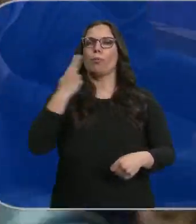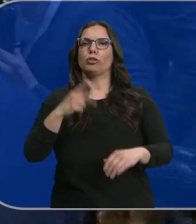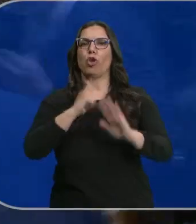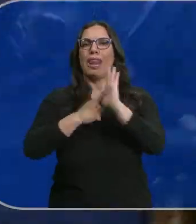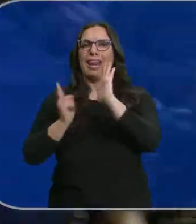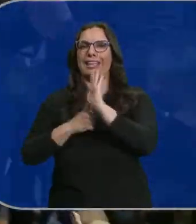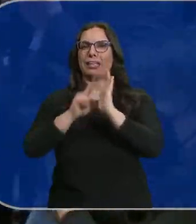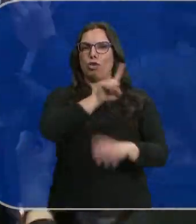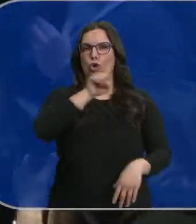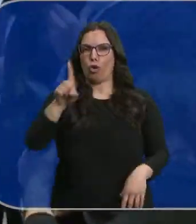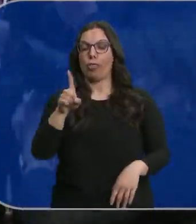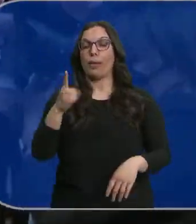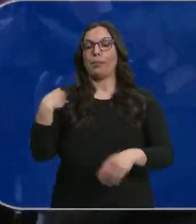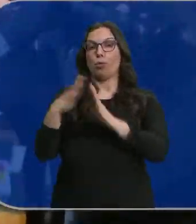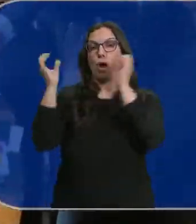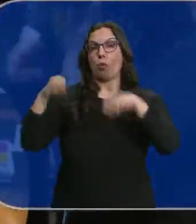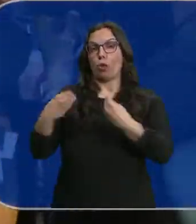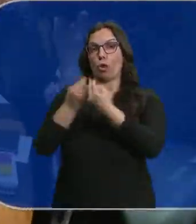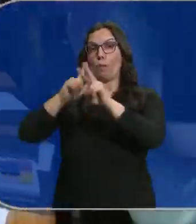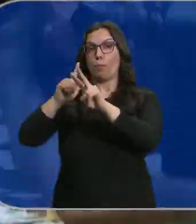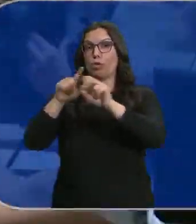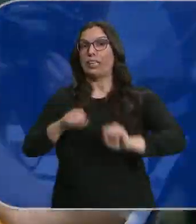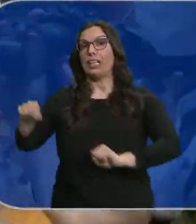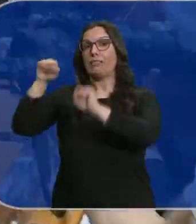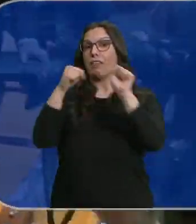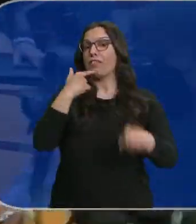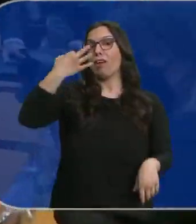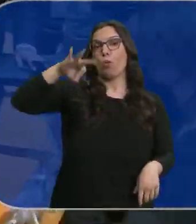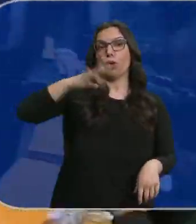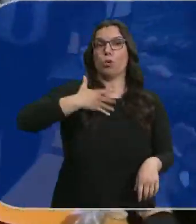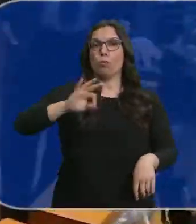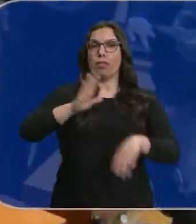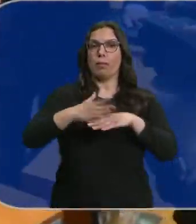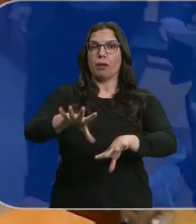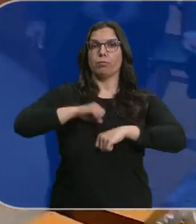Mañueco defendió el acuerdo con Vox como el único posible para un gobierno estable.